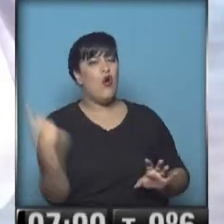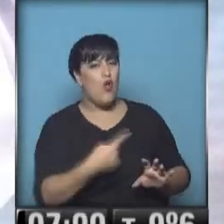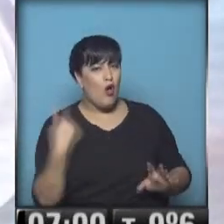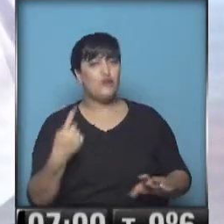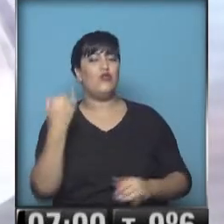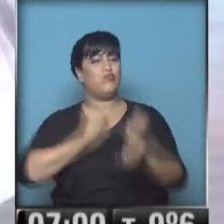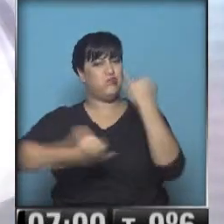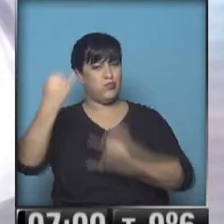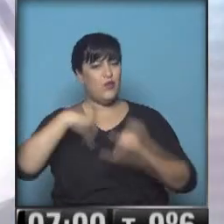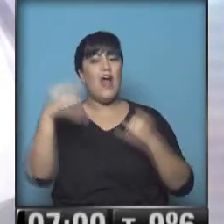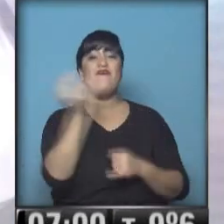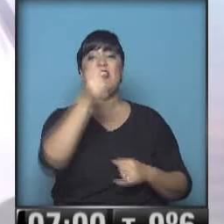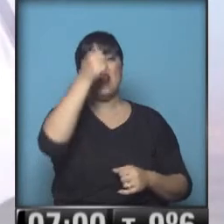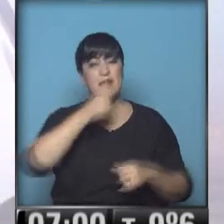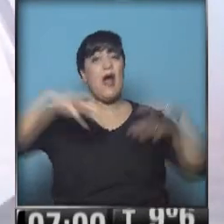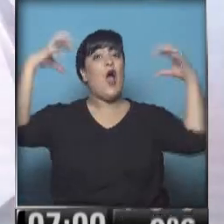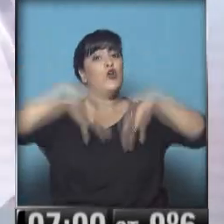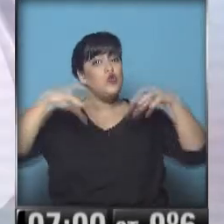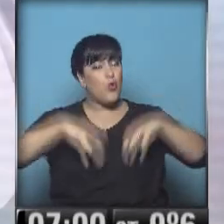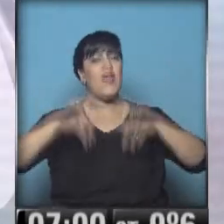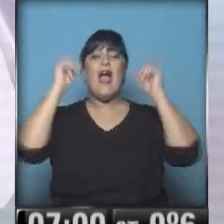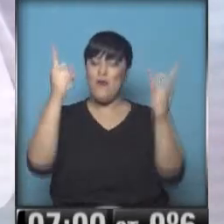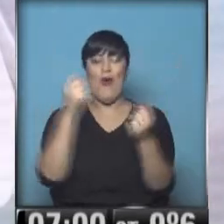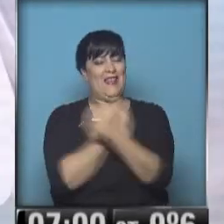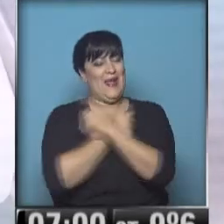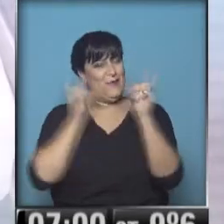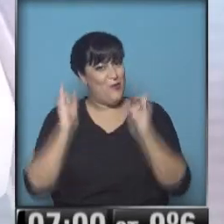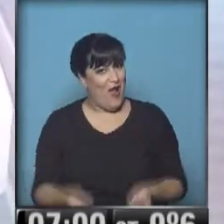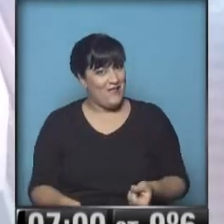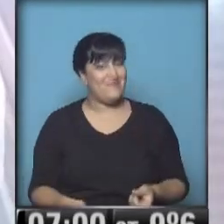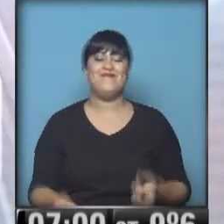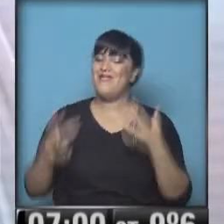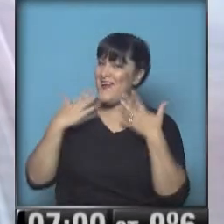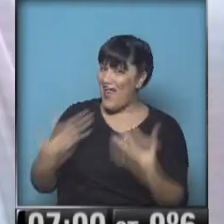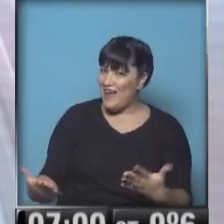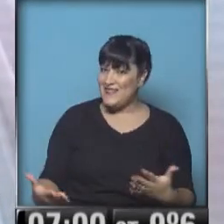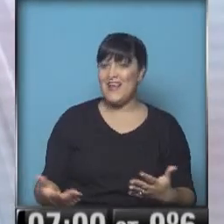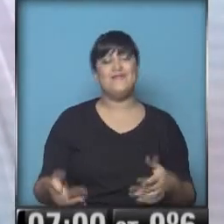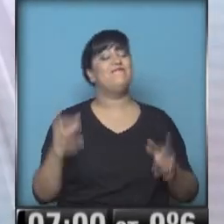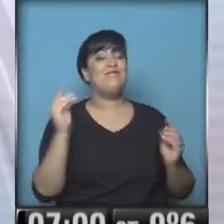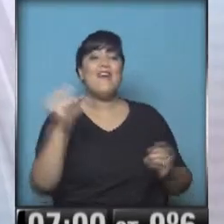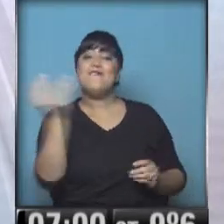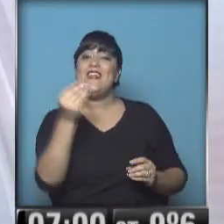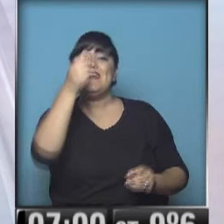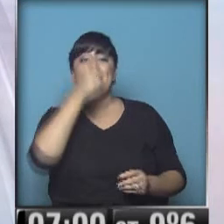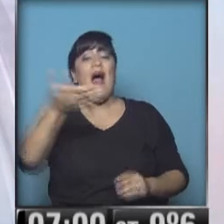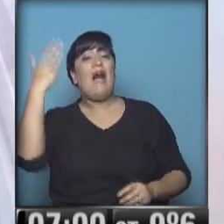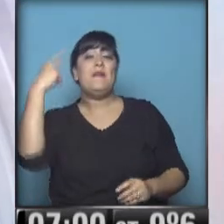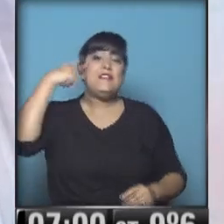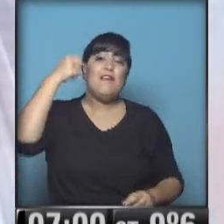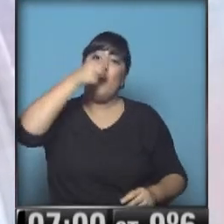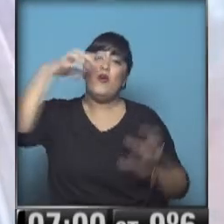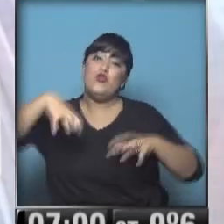anticipando un fin de semana lluvioso, igual te queremos, ¿eh? Bueno, gracias Robert. Que quede claro. Primero llovía el domingo y ahora